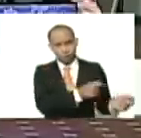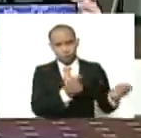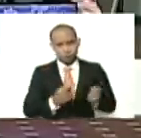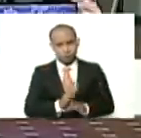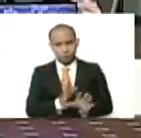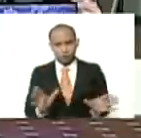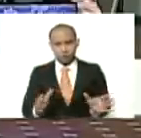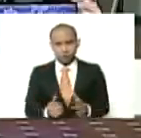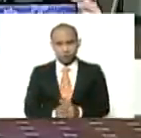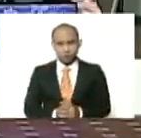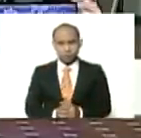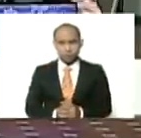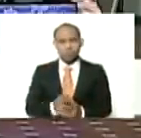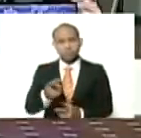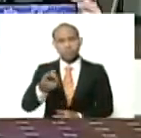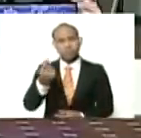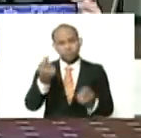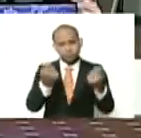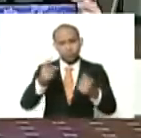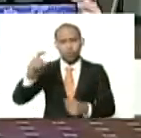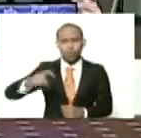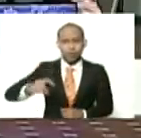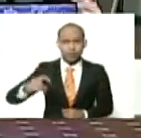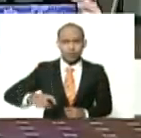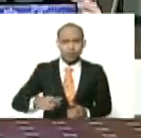son recursos, necesarios,